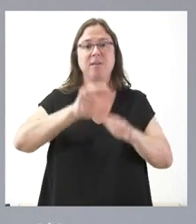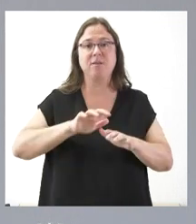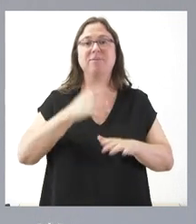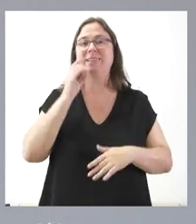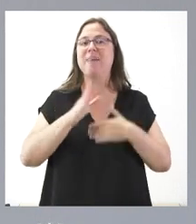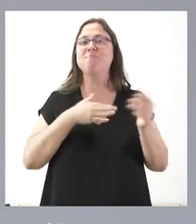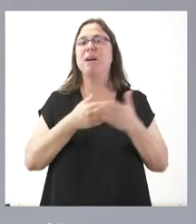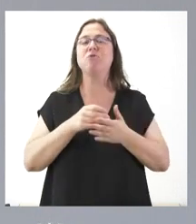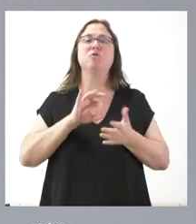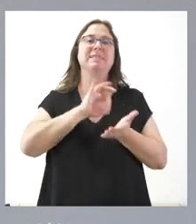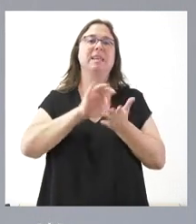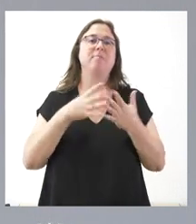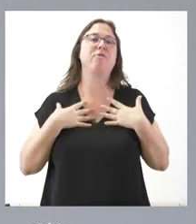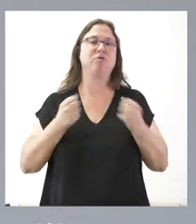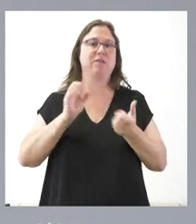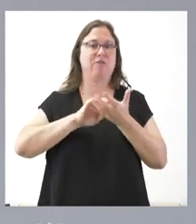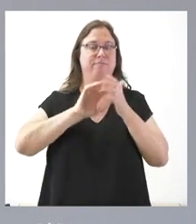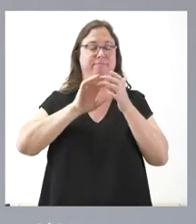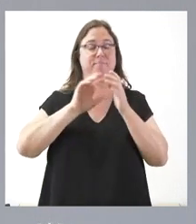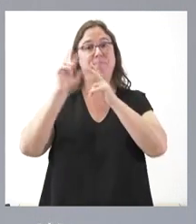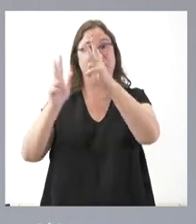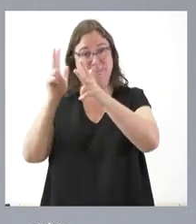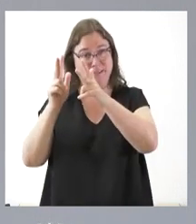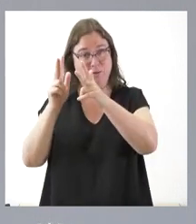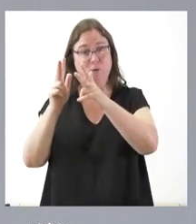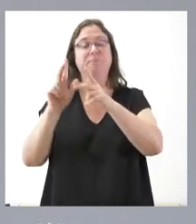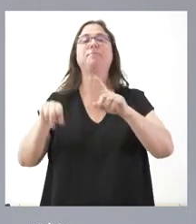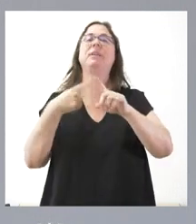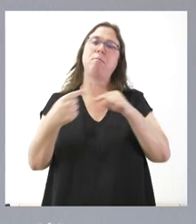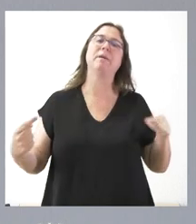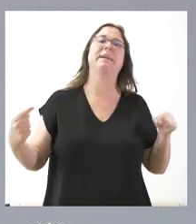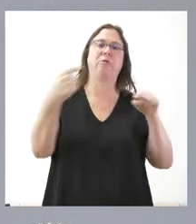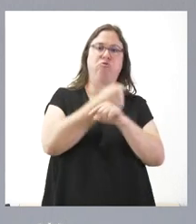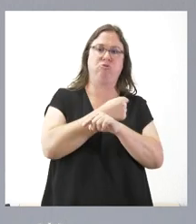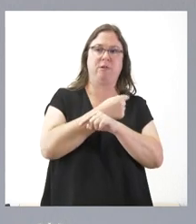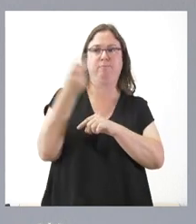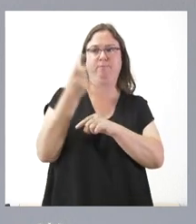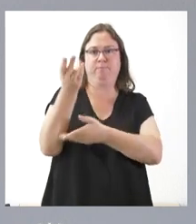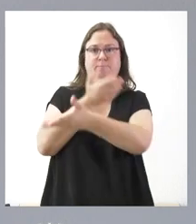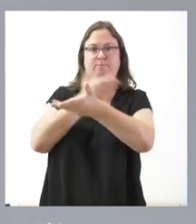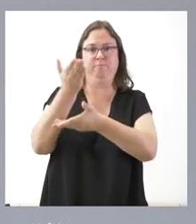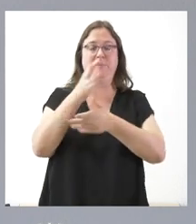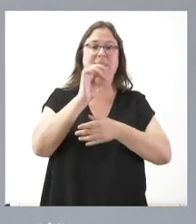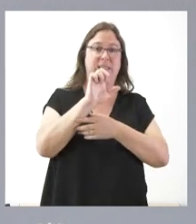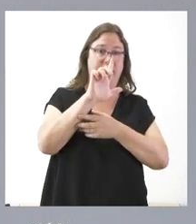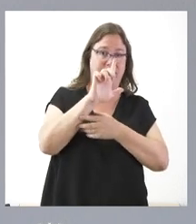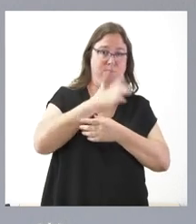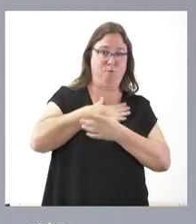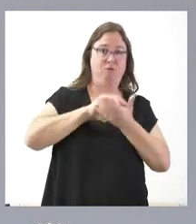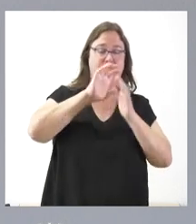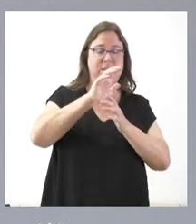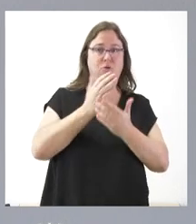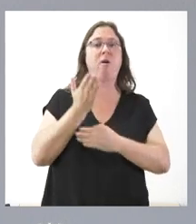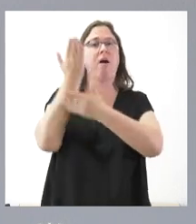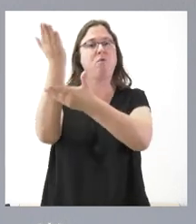parte del Servicio de Salud del País Vasco o Saquidecha, como a la inversa que SACIL, el Servicio Sanitario de la Junta de